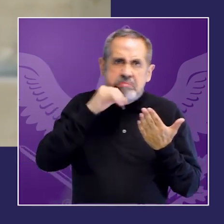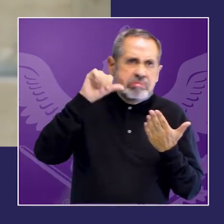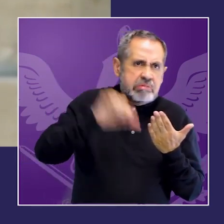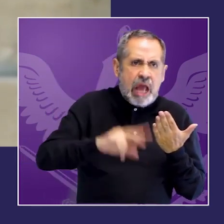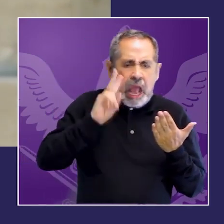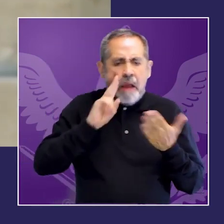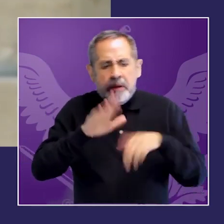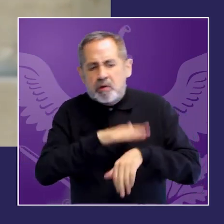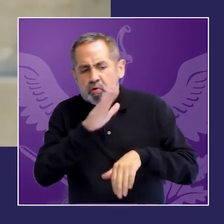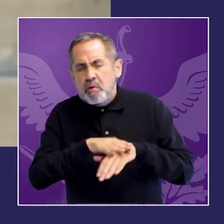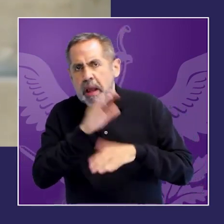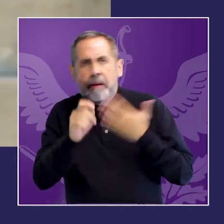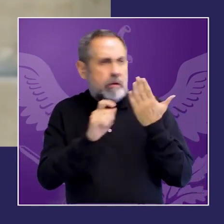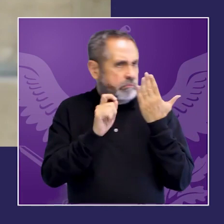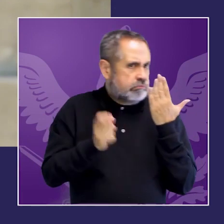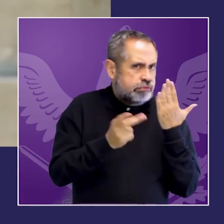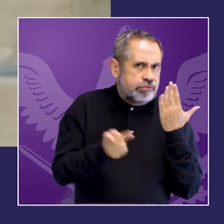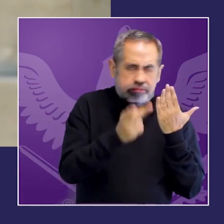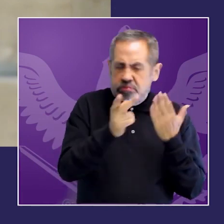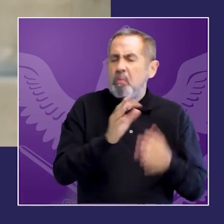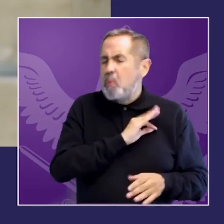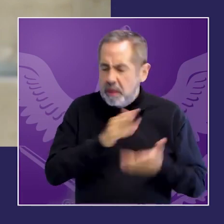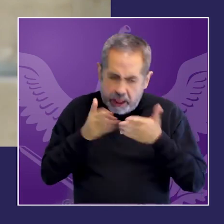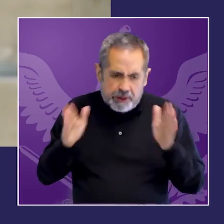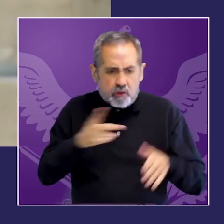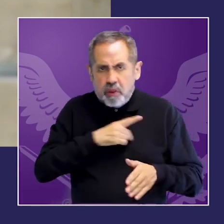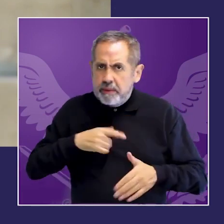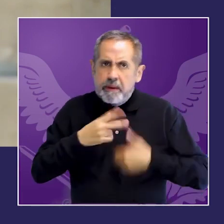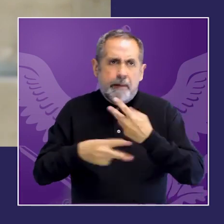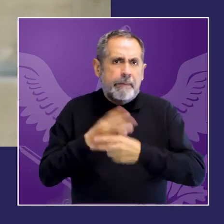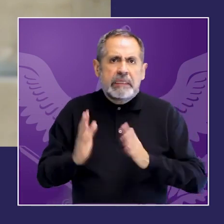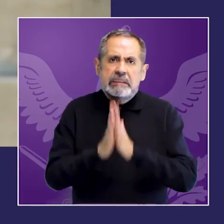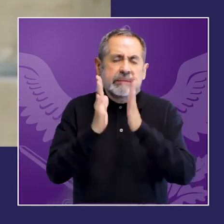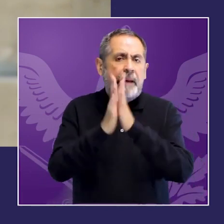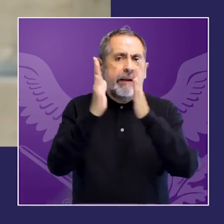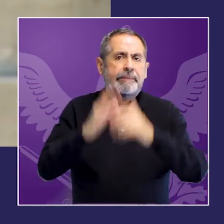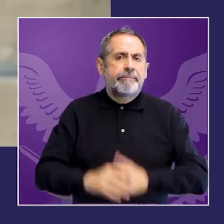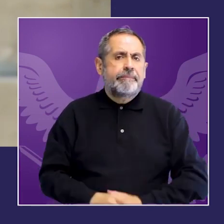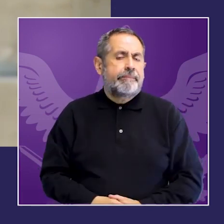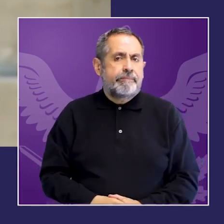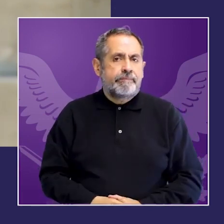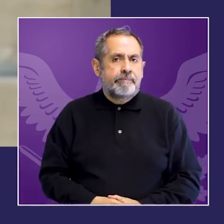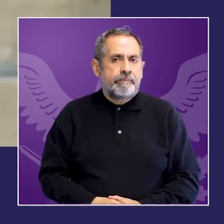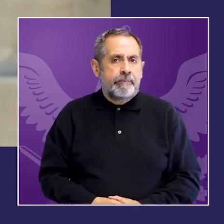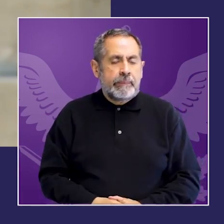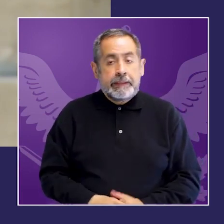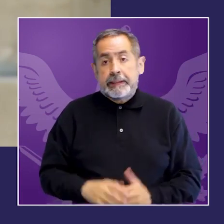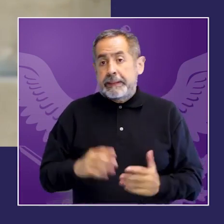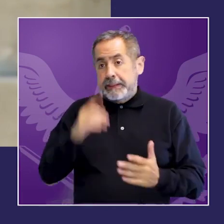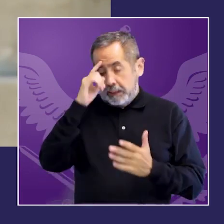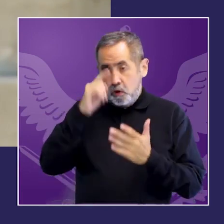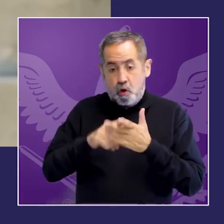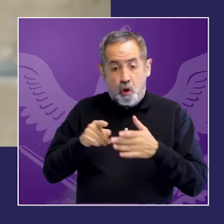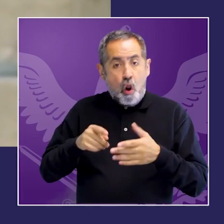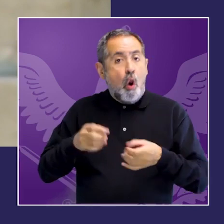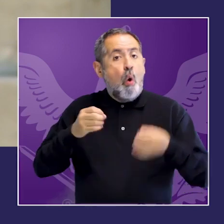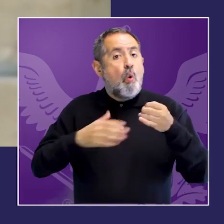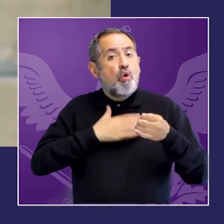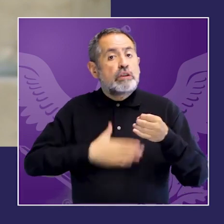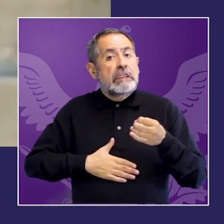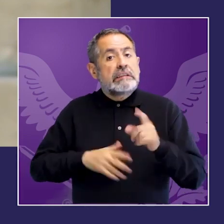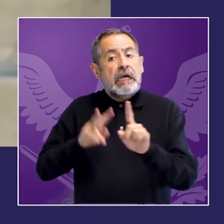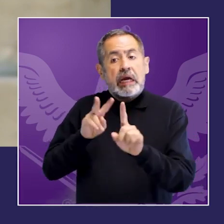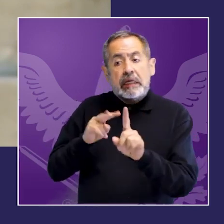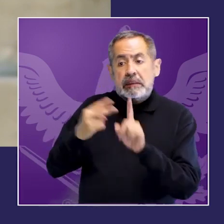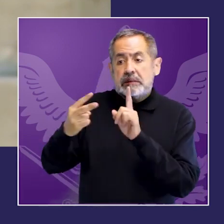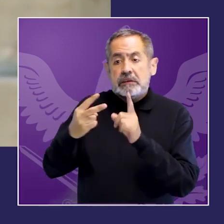creo que reflexionar sobre el acceso a la justicia desde un abordaje integral analizar las estrategias y los desafíos de